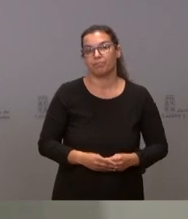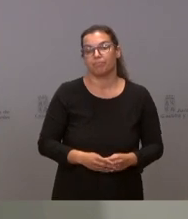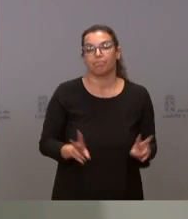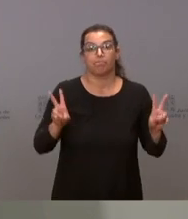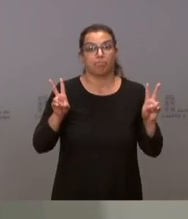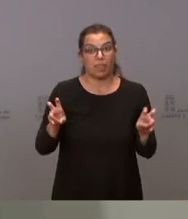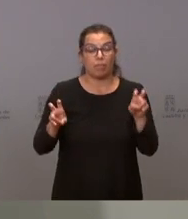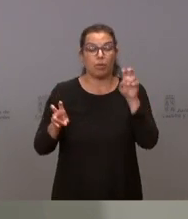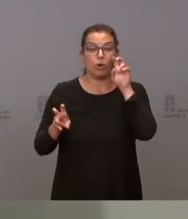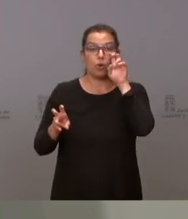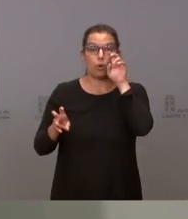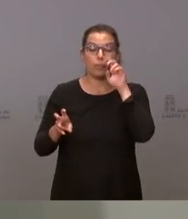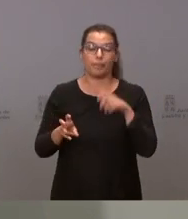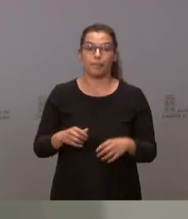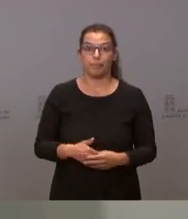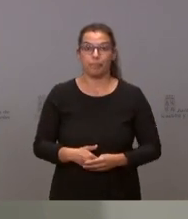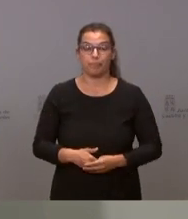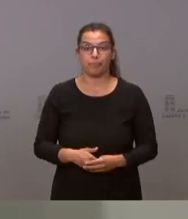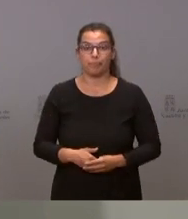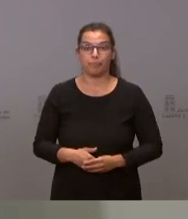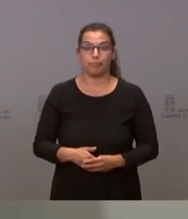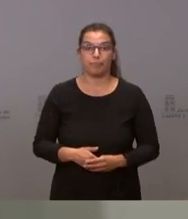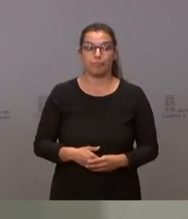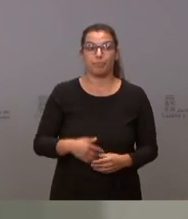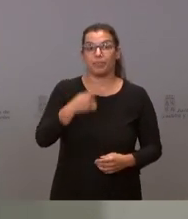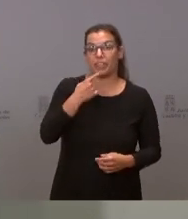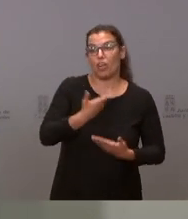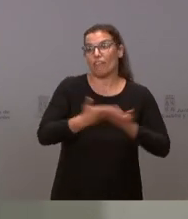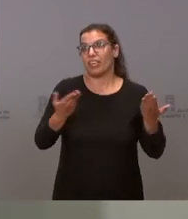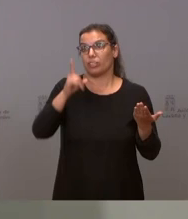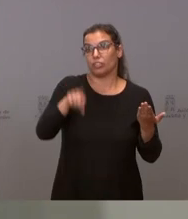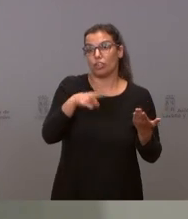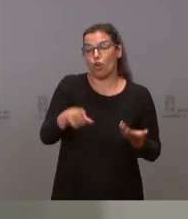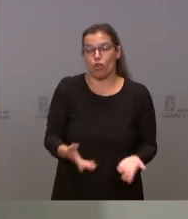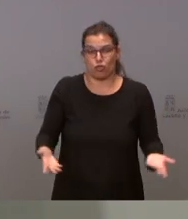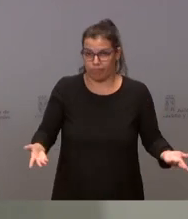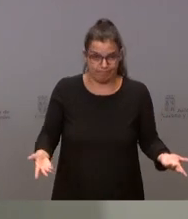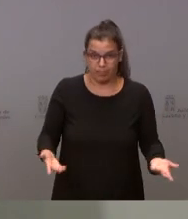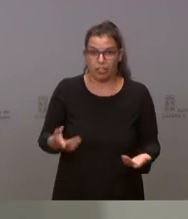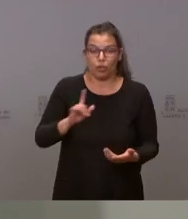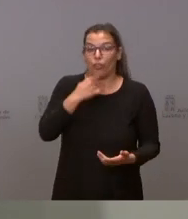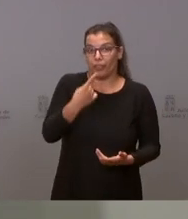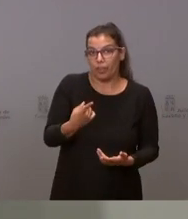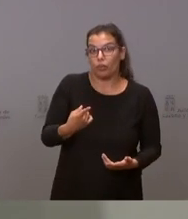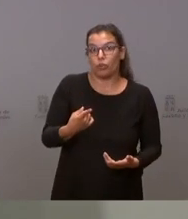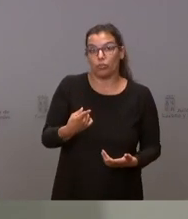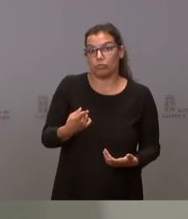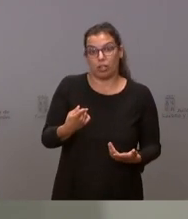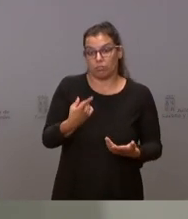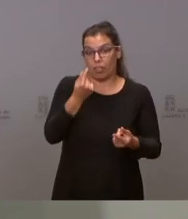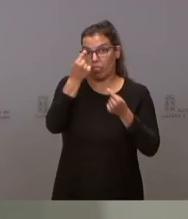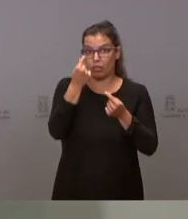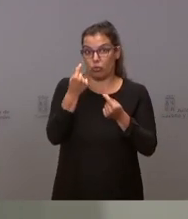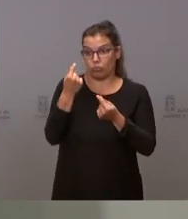yo no puedo decir si confiamos o no confiamos lo que puedo decir es lo que he hecho hoy que es poner los datos de